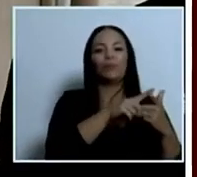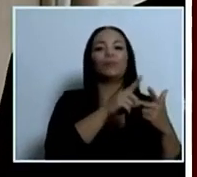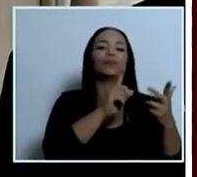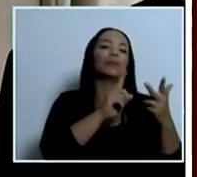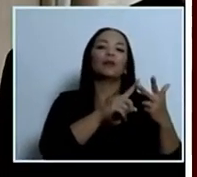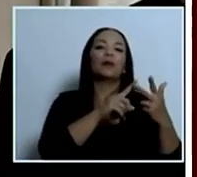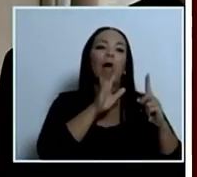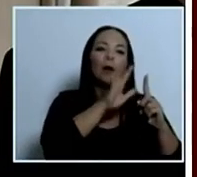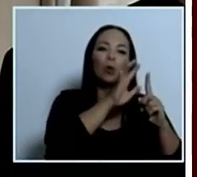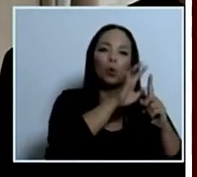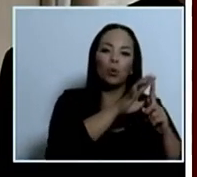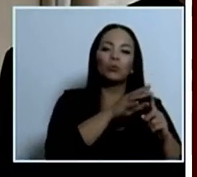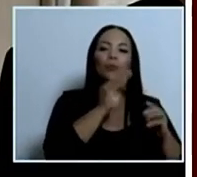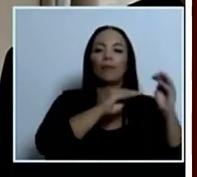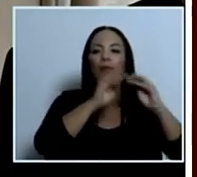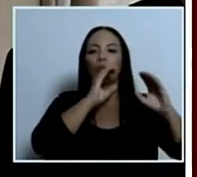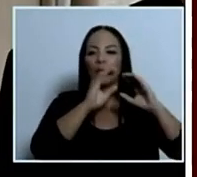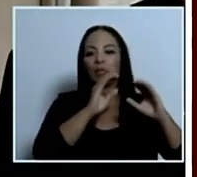dice no lo digo yo